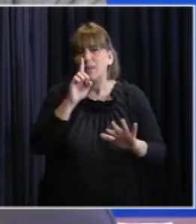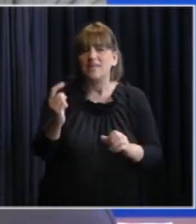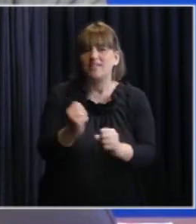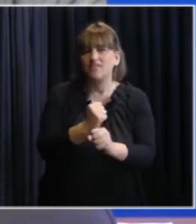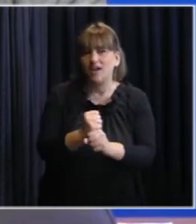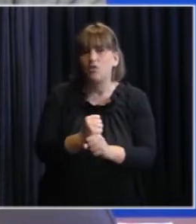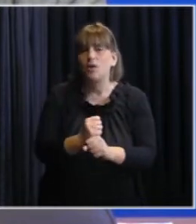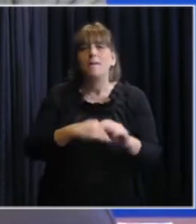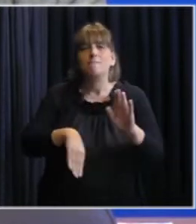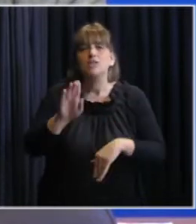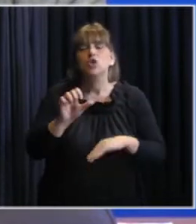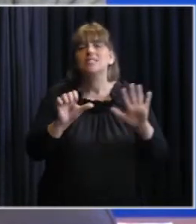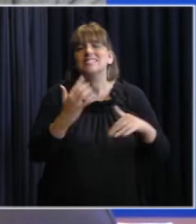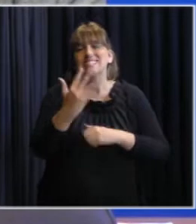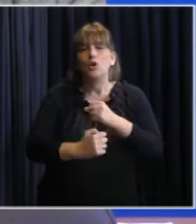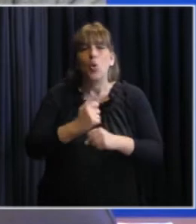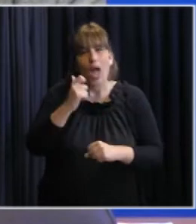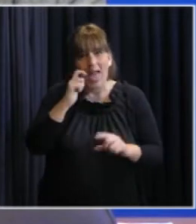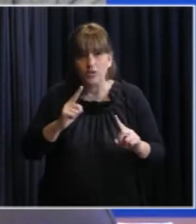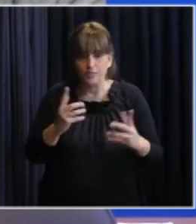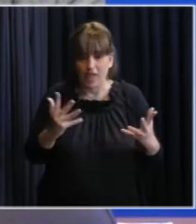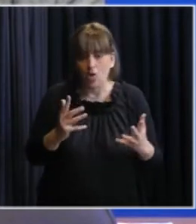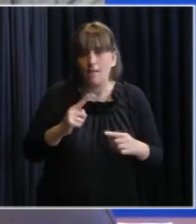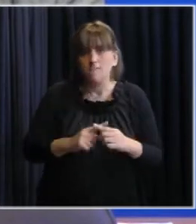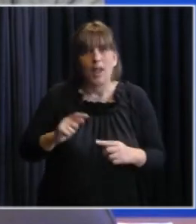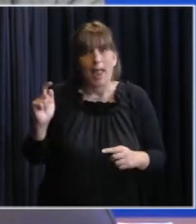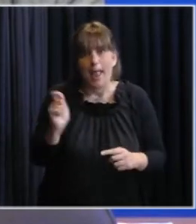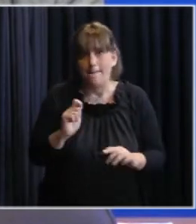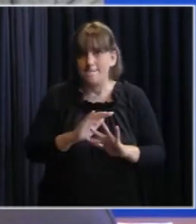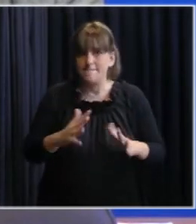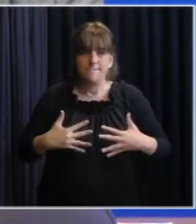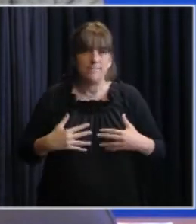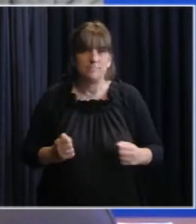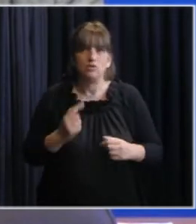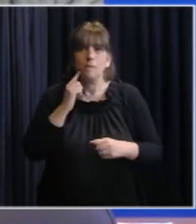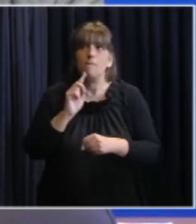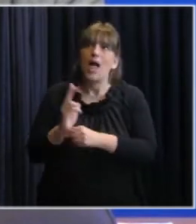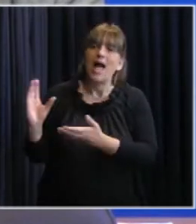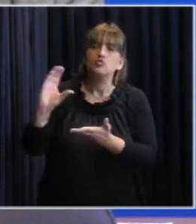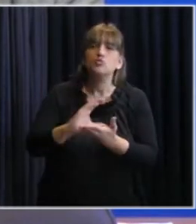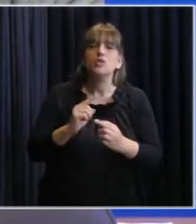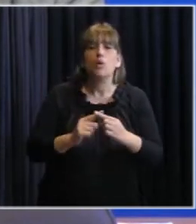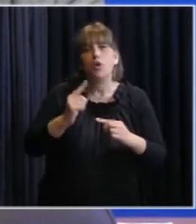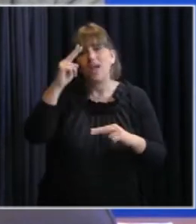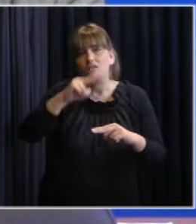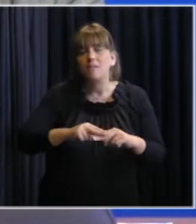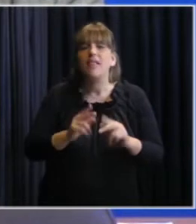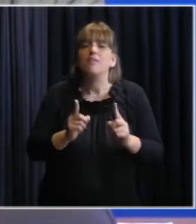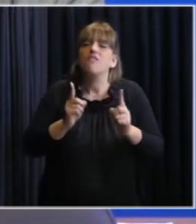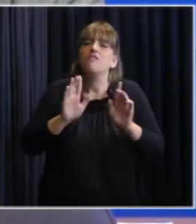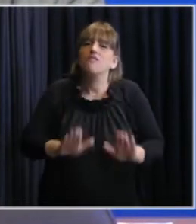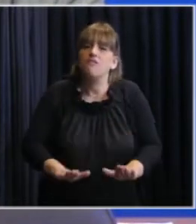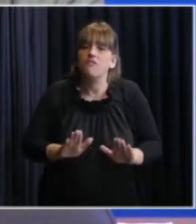que vamos a pedirle en el marco de la emergencia sanitaria y con la cobertura del subsidio por enfermedad que también se